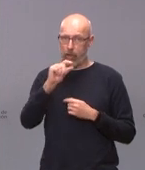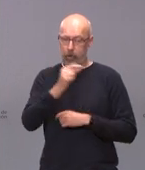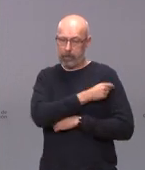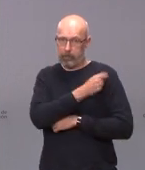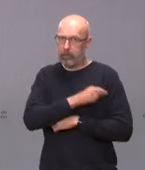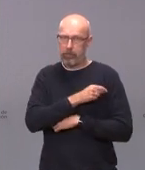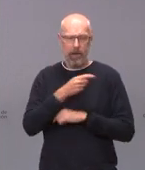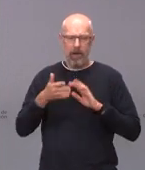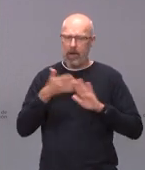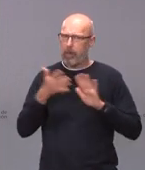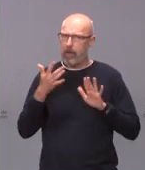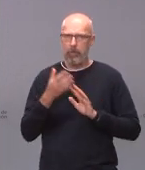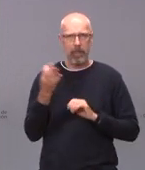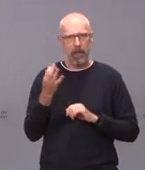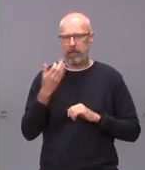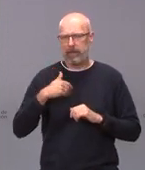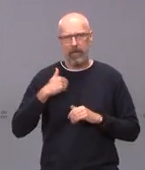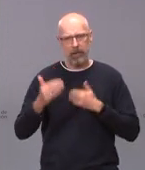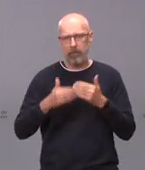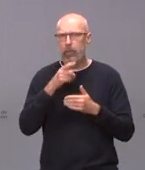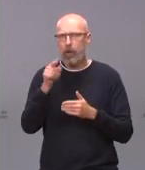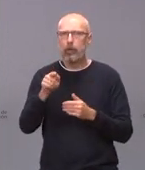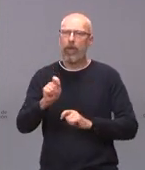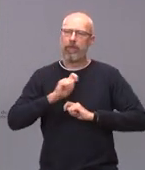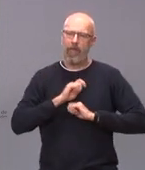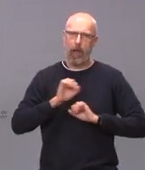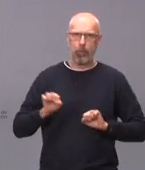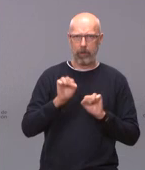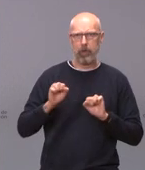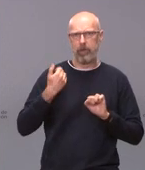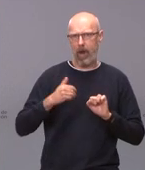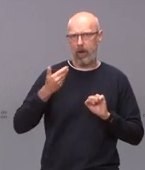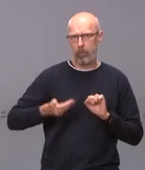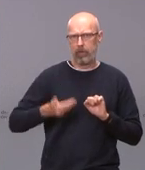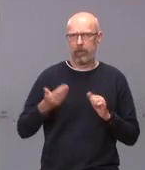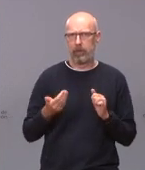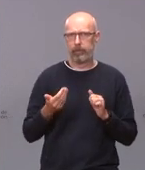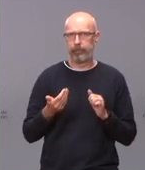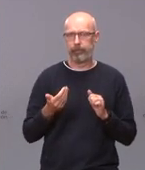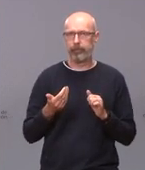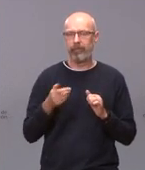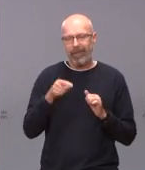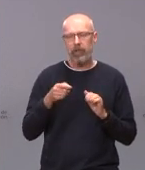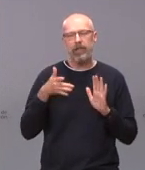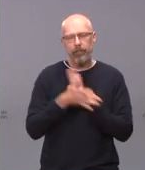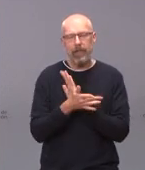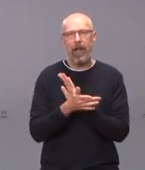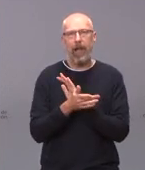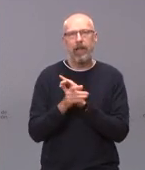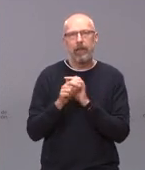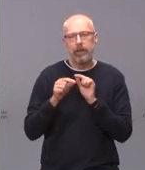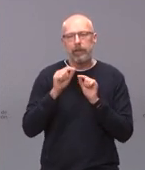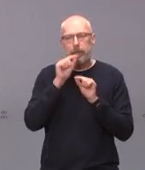tenemos un efecto de protección muy importante y que además esto nos está ayudando a cortar las cadenas de transmisión y a